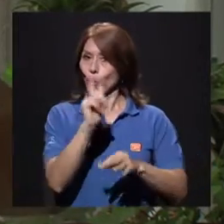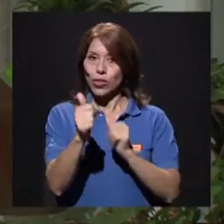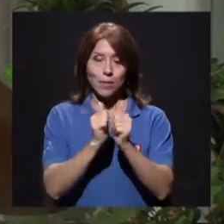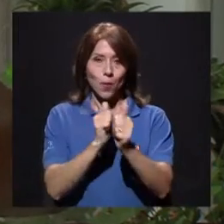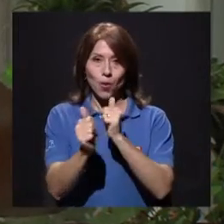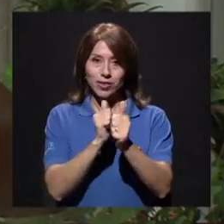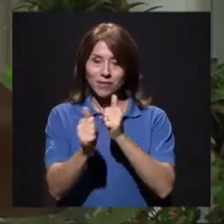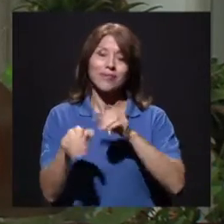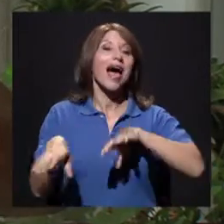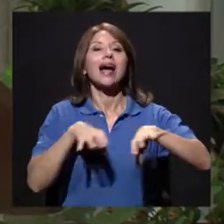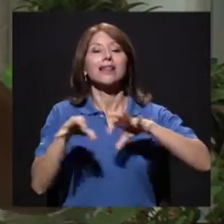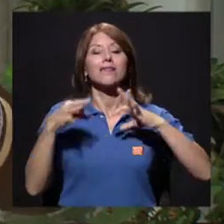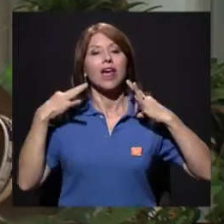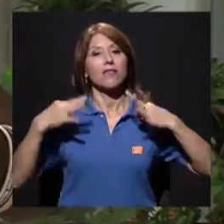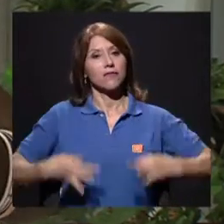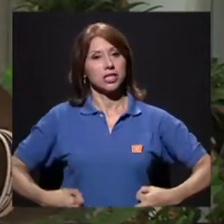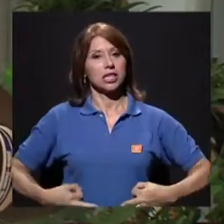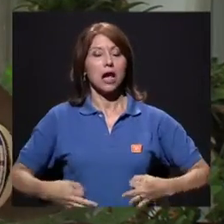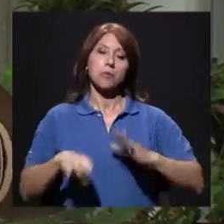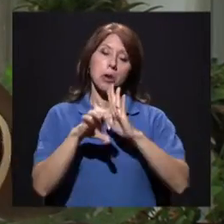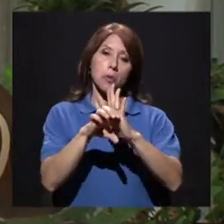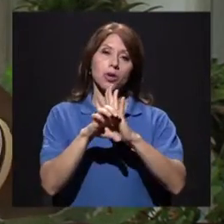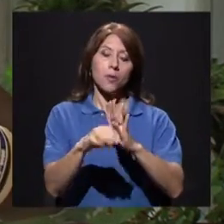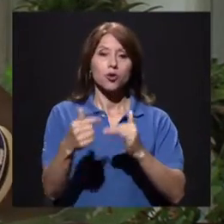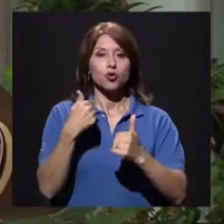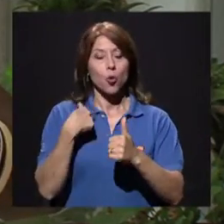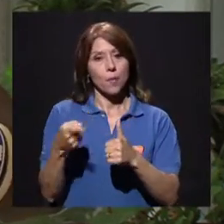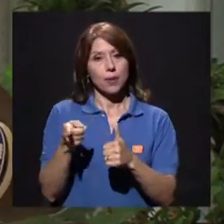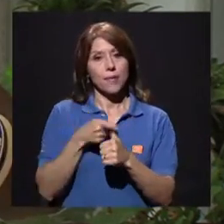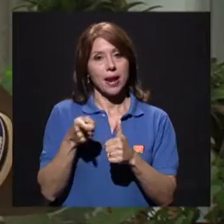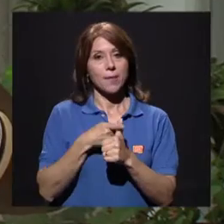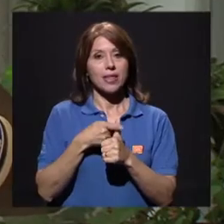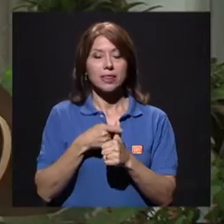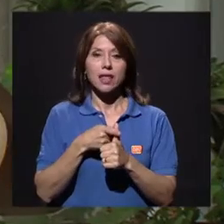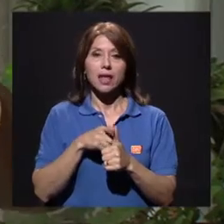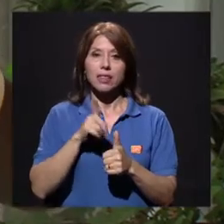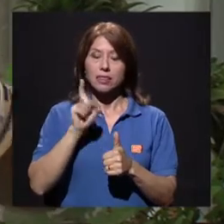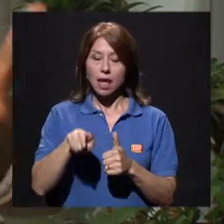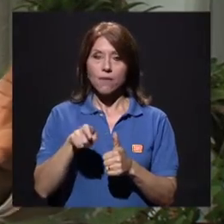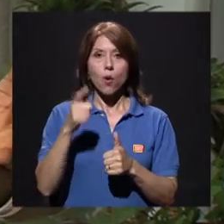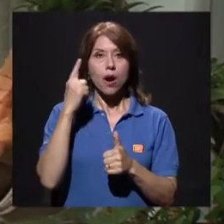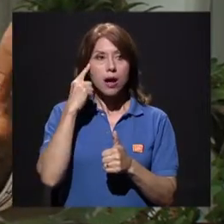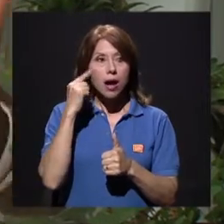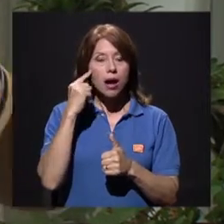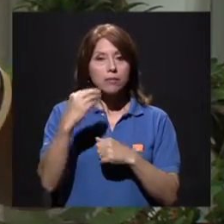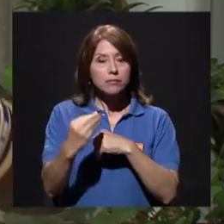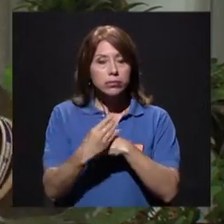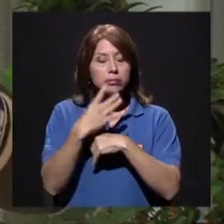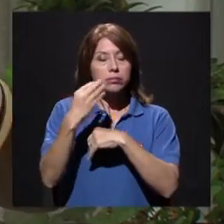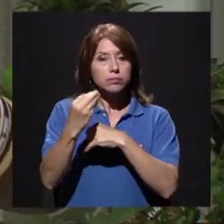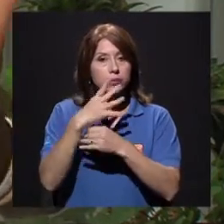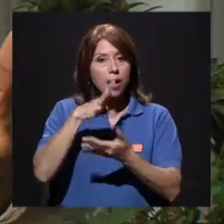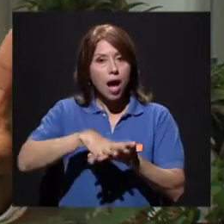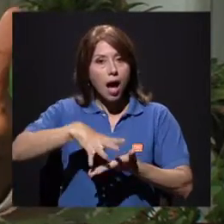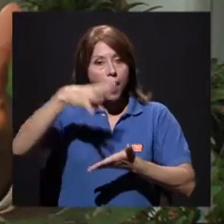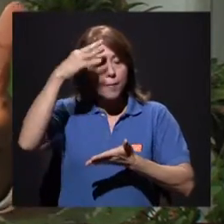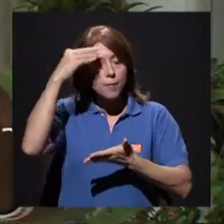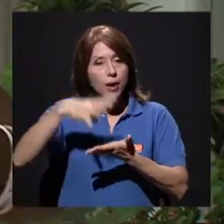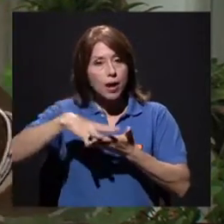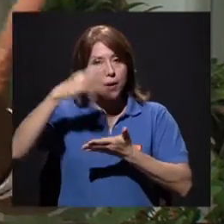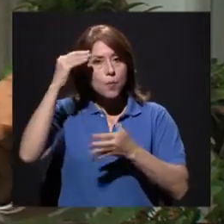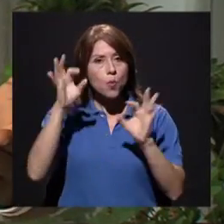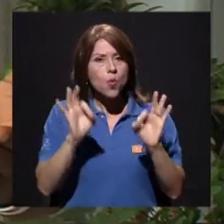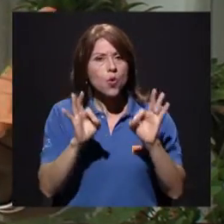Entonces, si yo empiezo a hacer actividad física, yo primeramente tengo que asesorarme, asesorarme muy bien